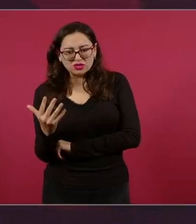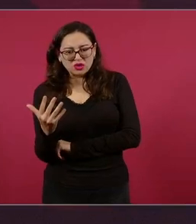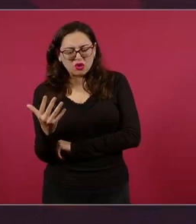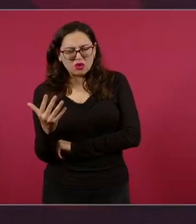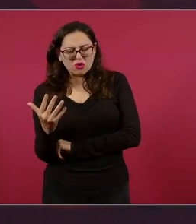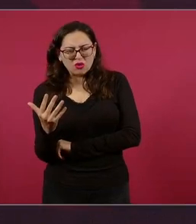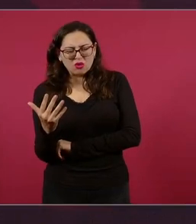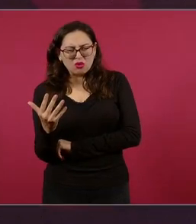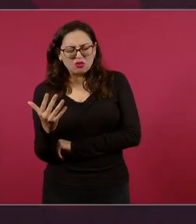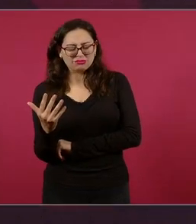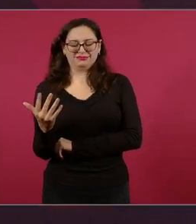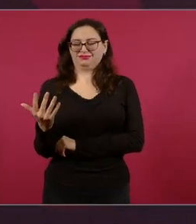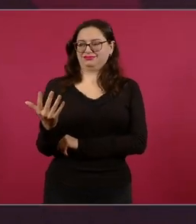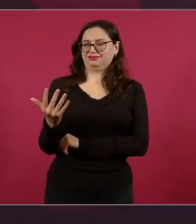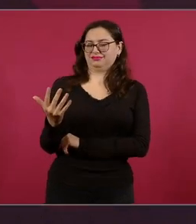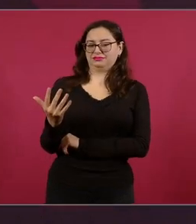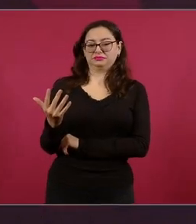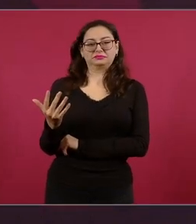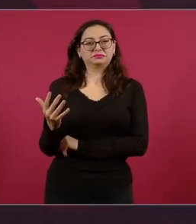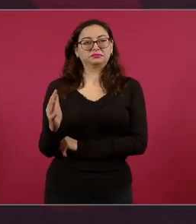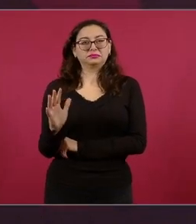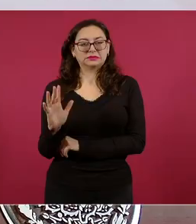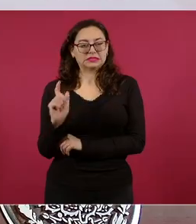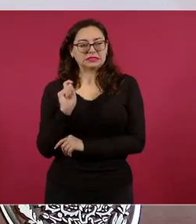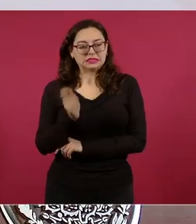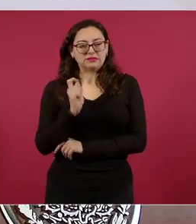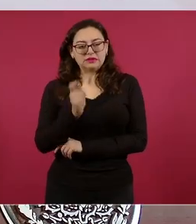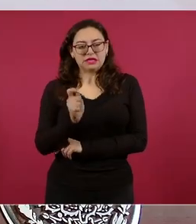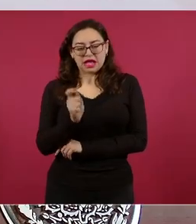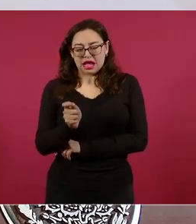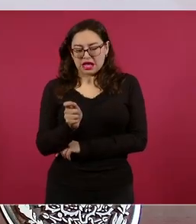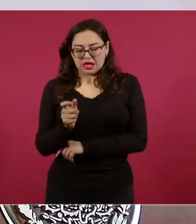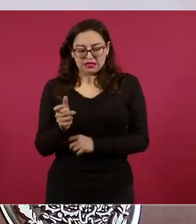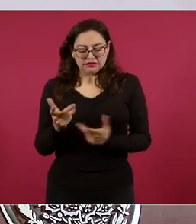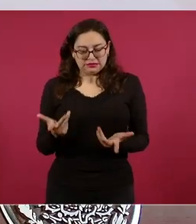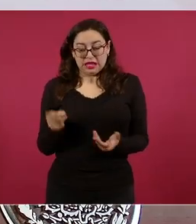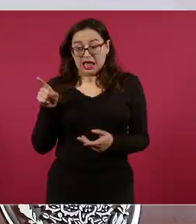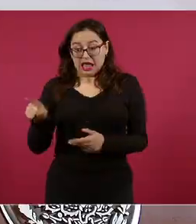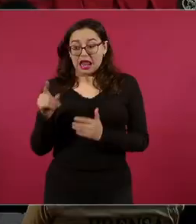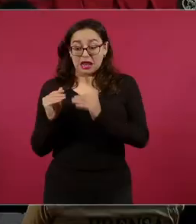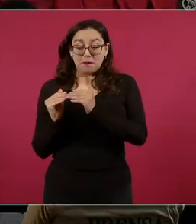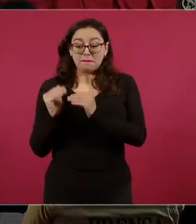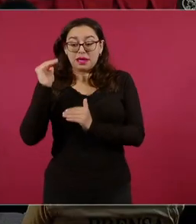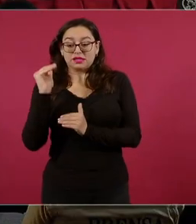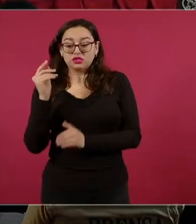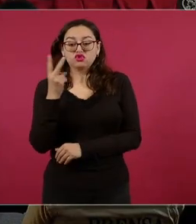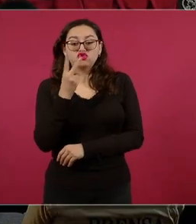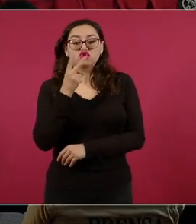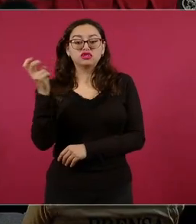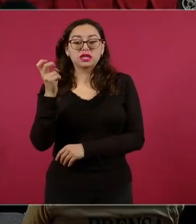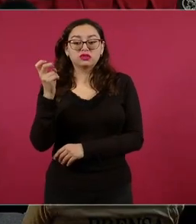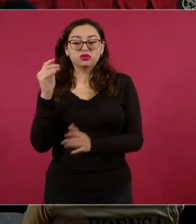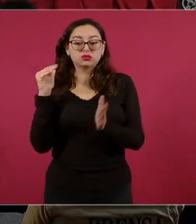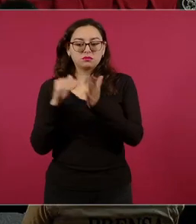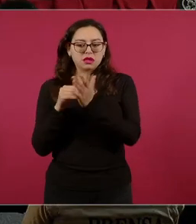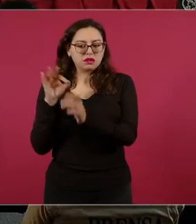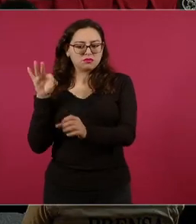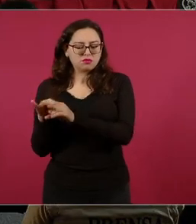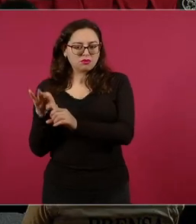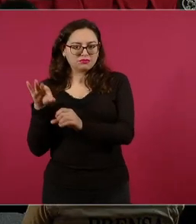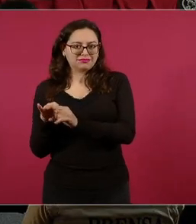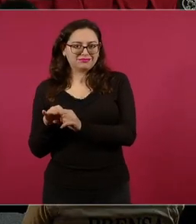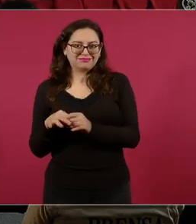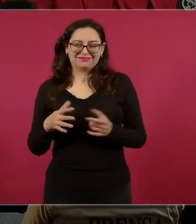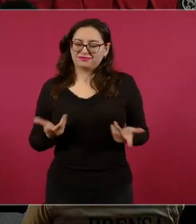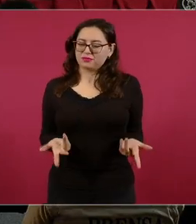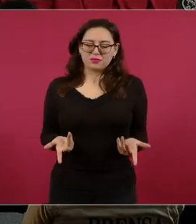200 mil votos, 240 mil. Entonces, pedimos que se